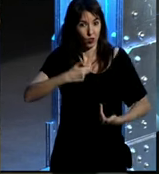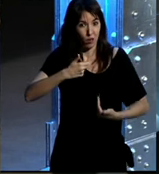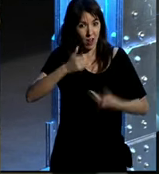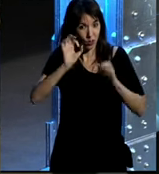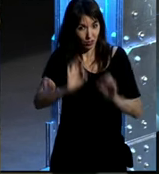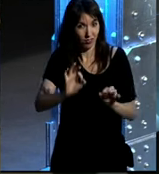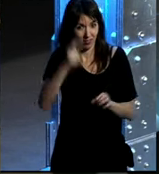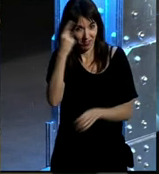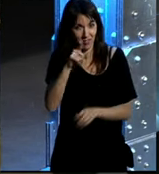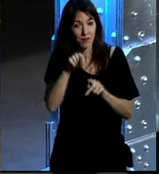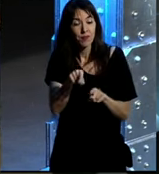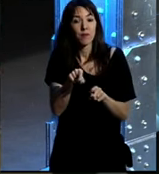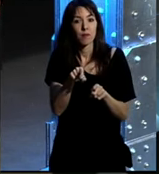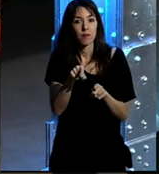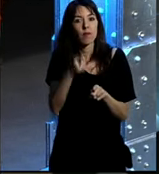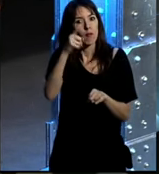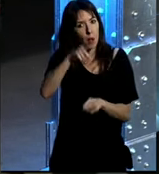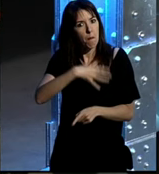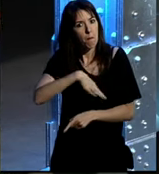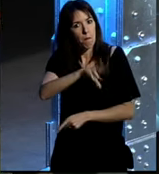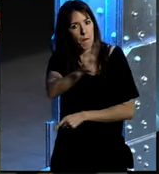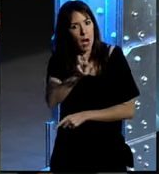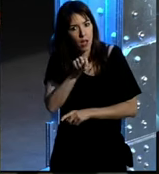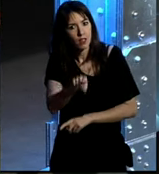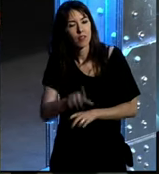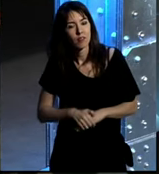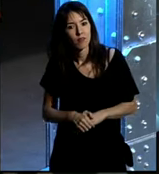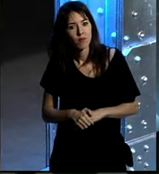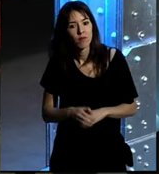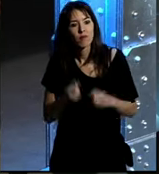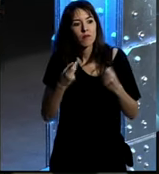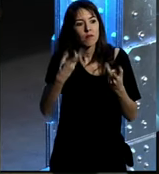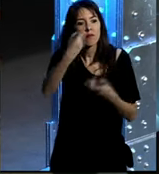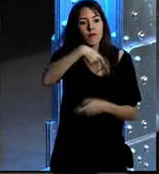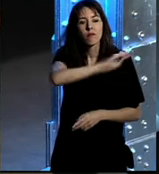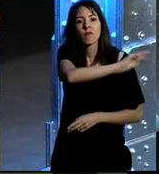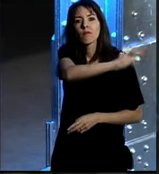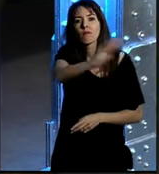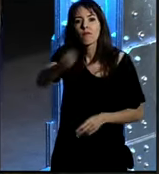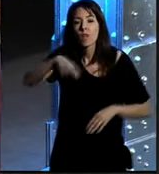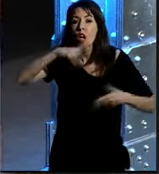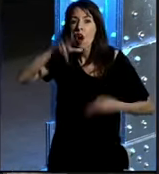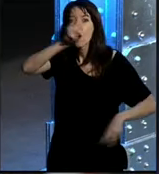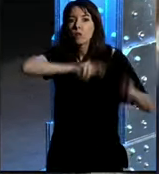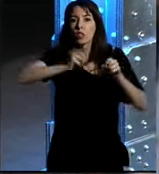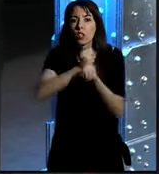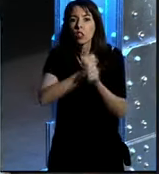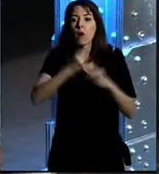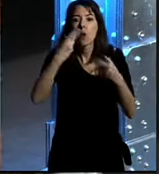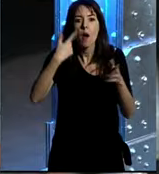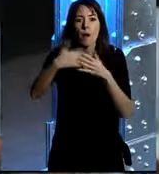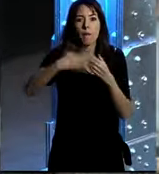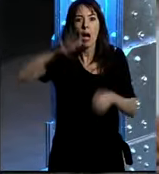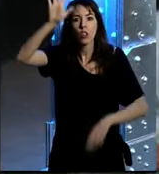que vamos pues también pueden servir ¿cuántos de aquí estáis ahora mismo buscando trabajo?